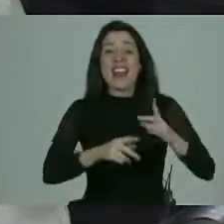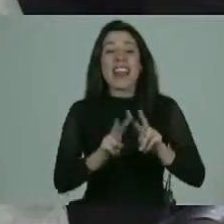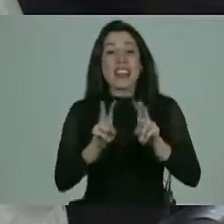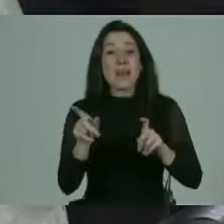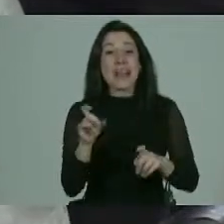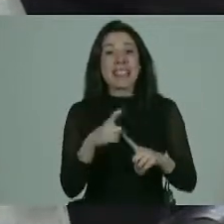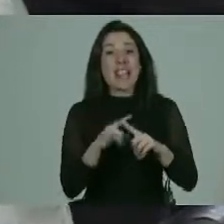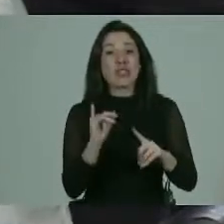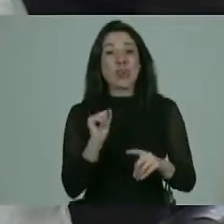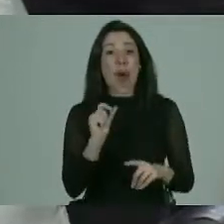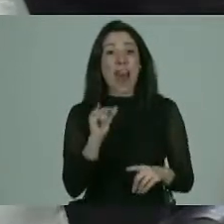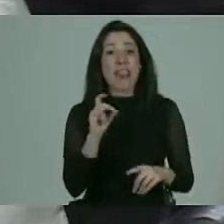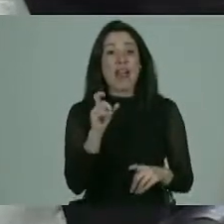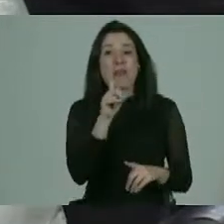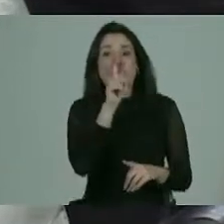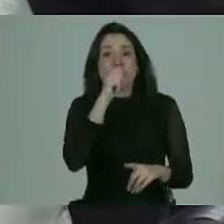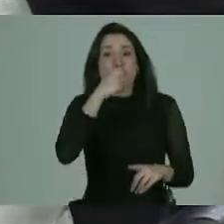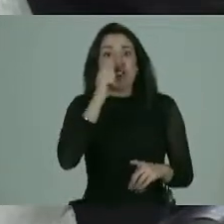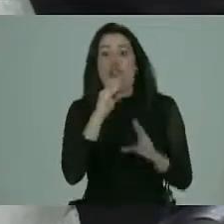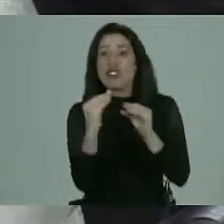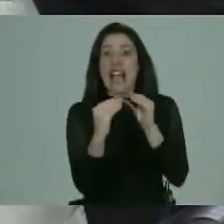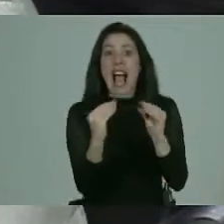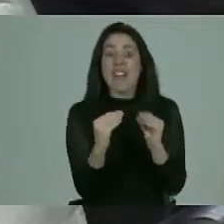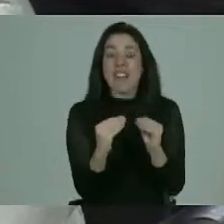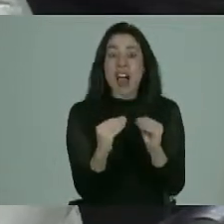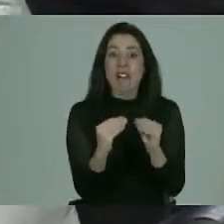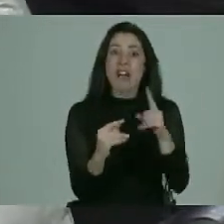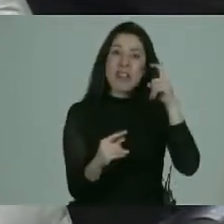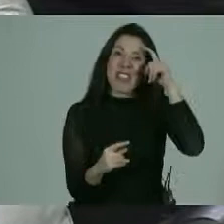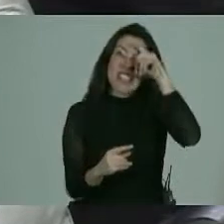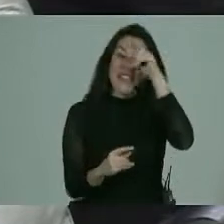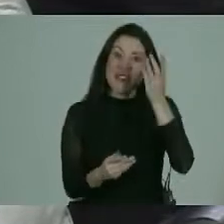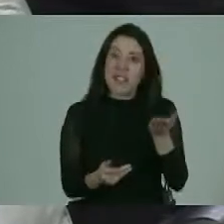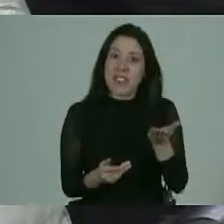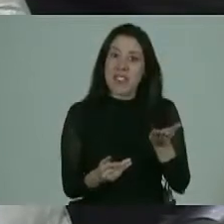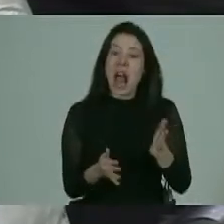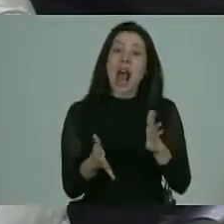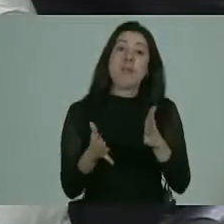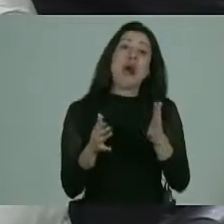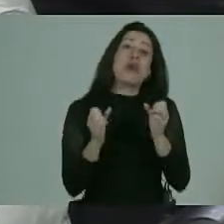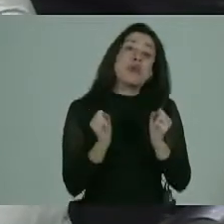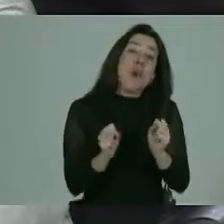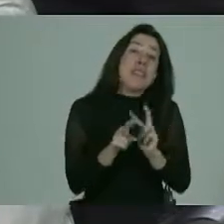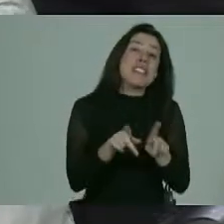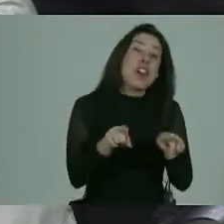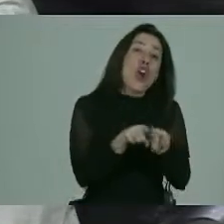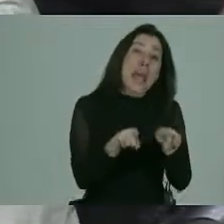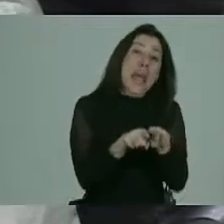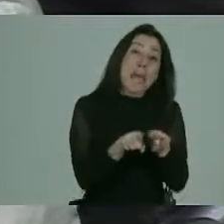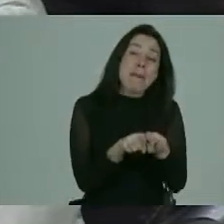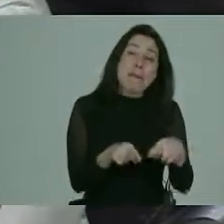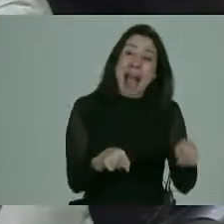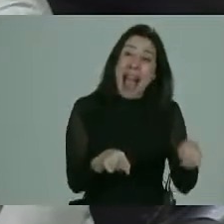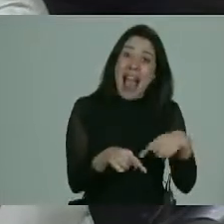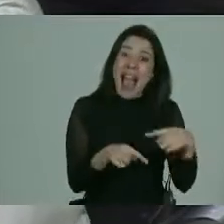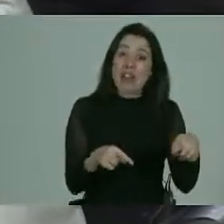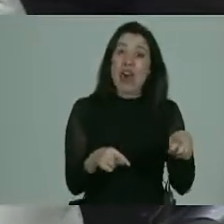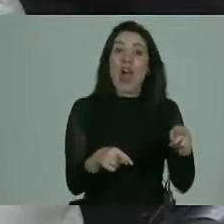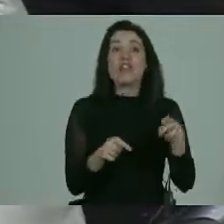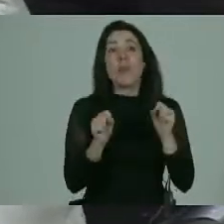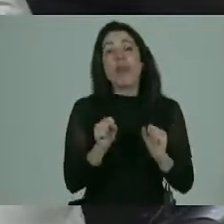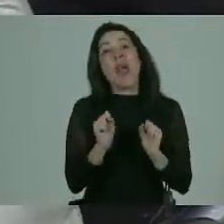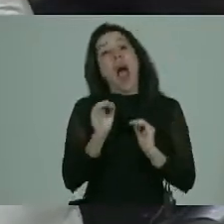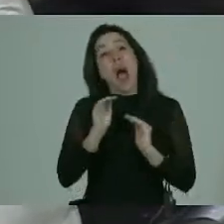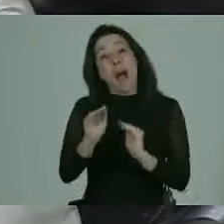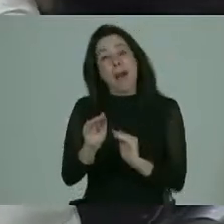sexualidad fue tabú entonces es muy difícil ahora podríamos hacerlo tal vez con los hermanos los hermanos serían nuestros grandes